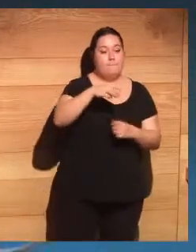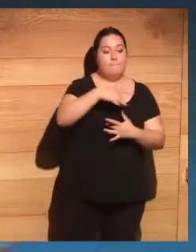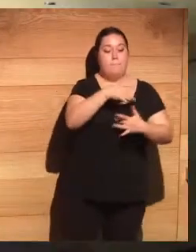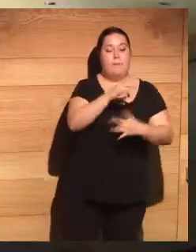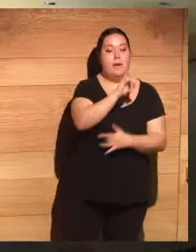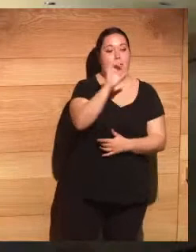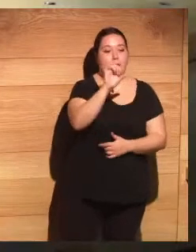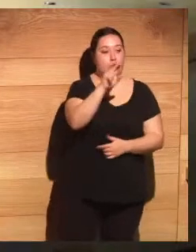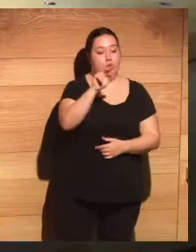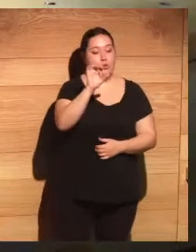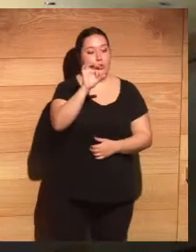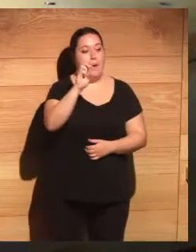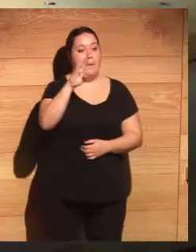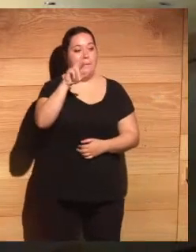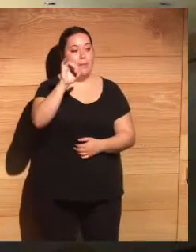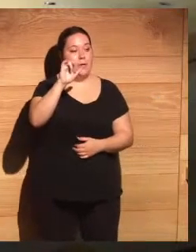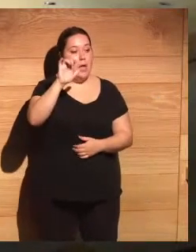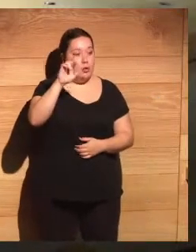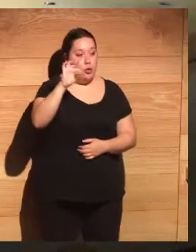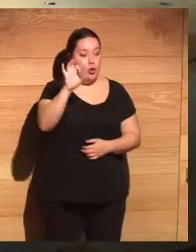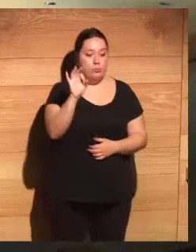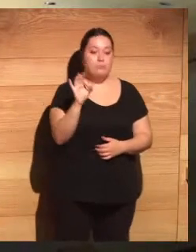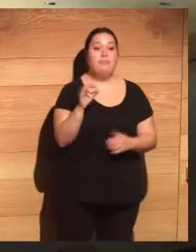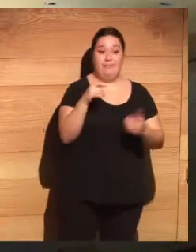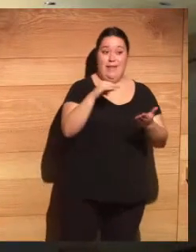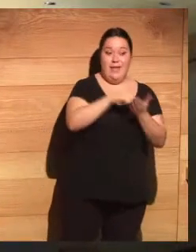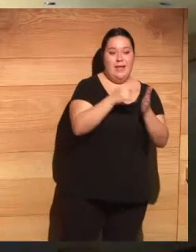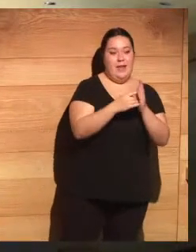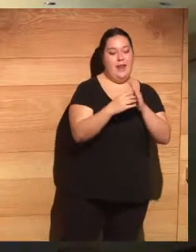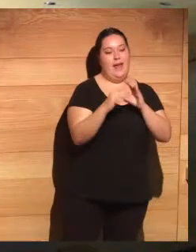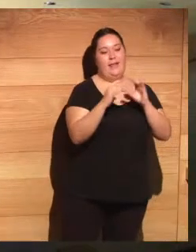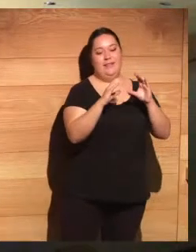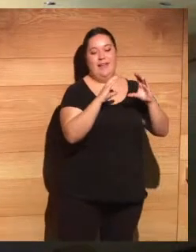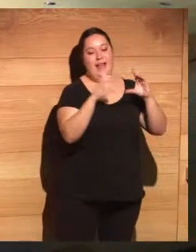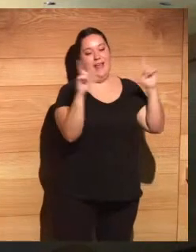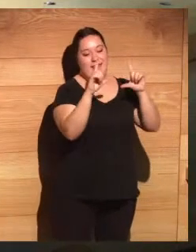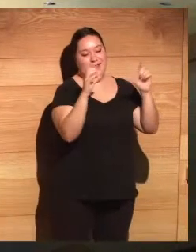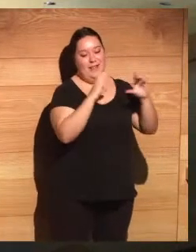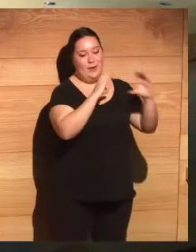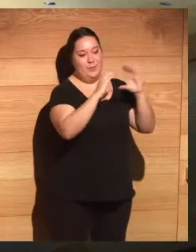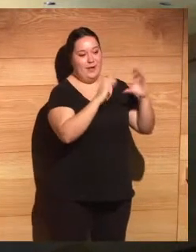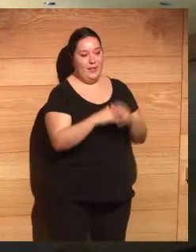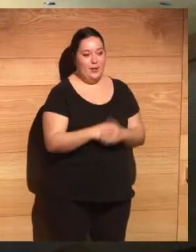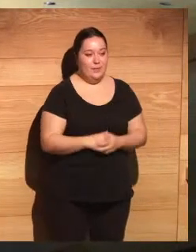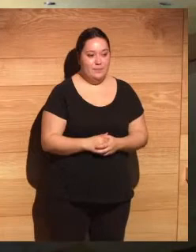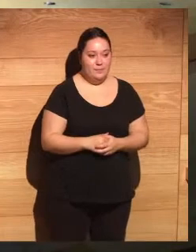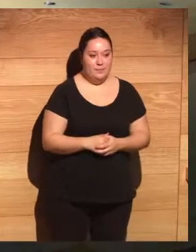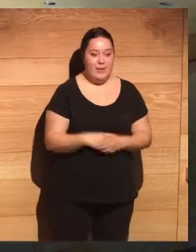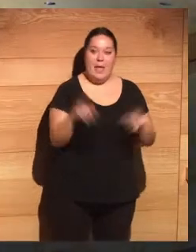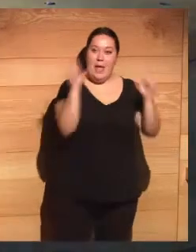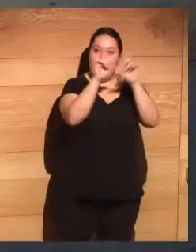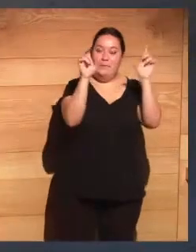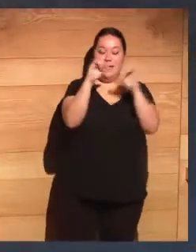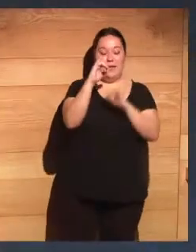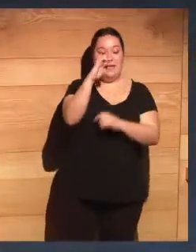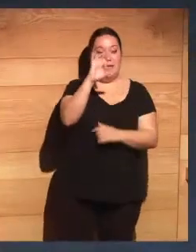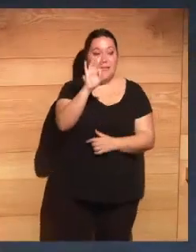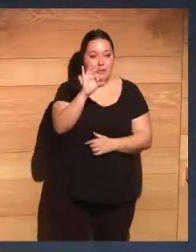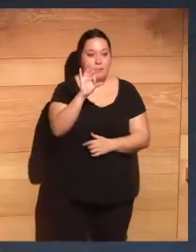Prieto Lafargue, que nos acompaña aquí. María Jesús es ingeniera de telecomunicación, diplomada en alta dirección de empresas por el IES,